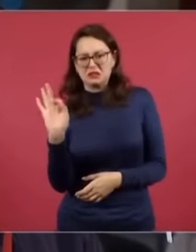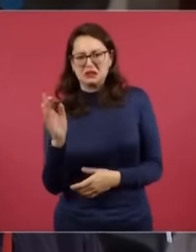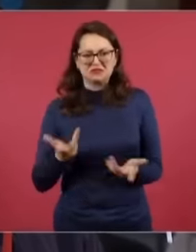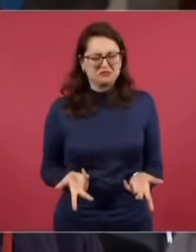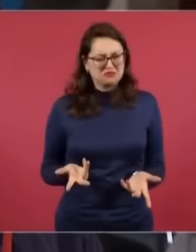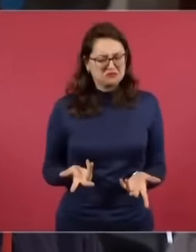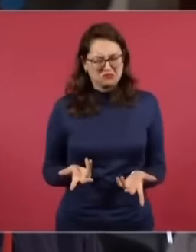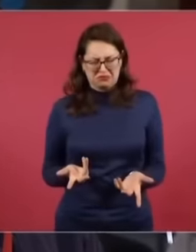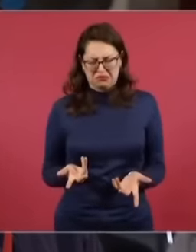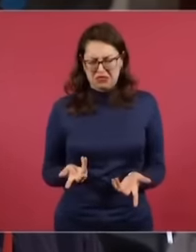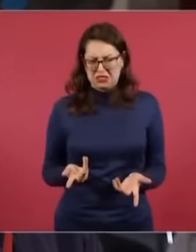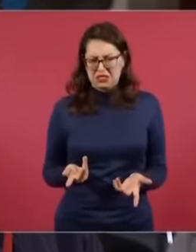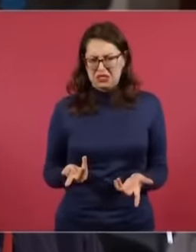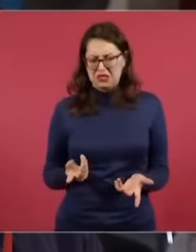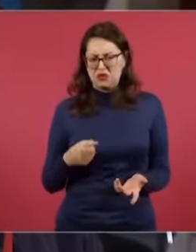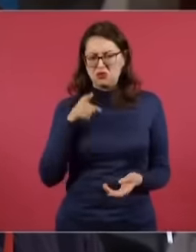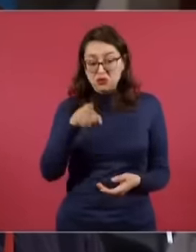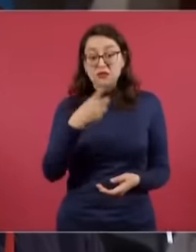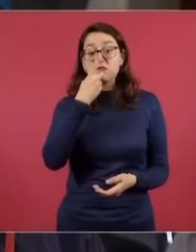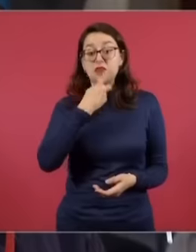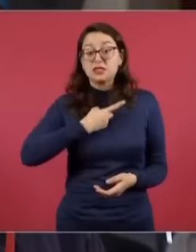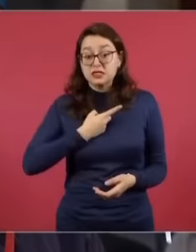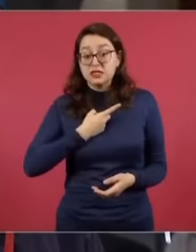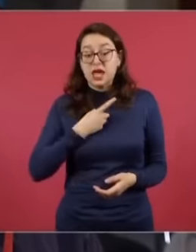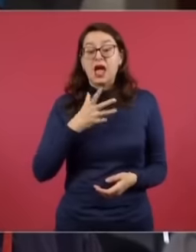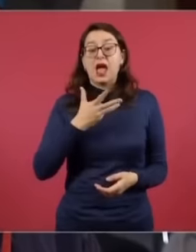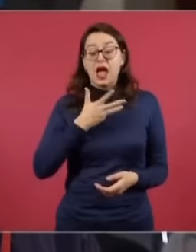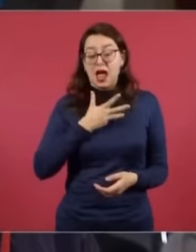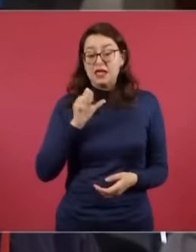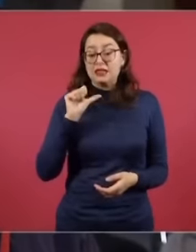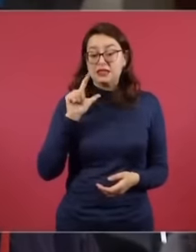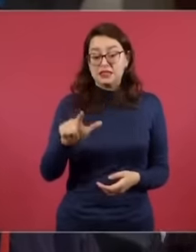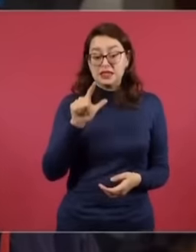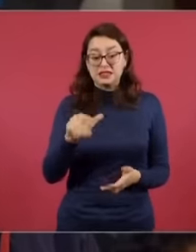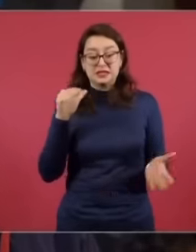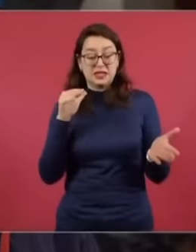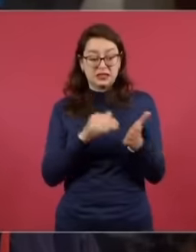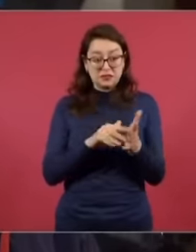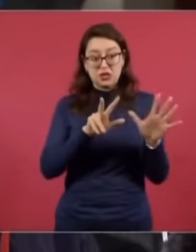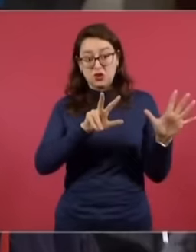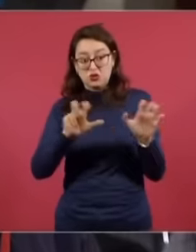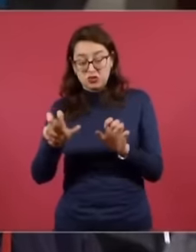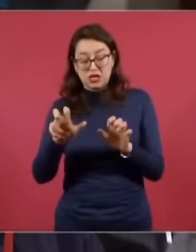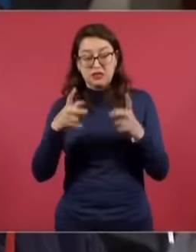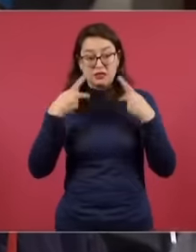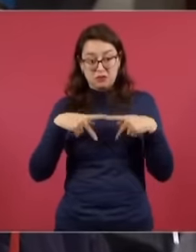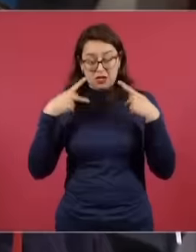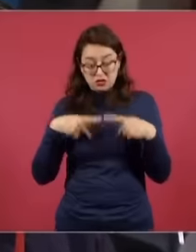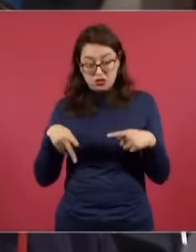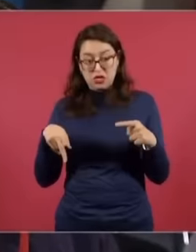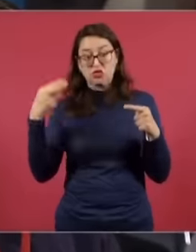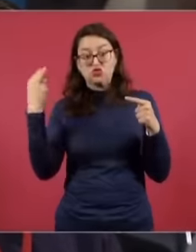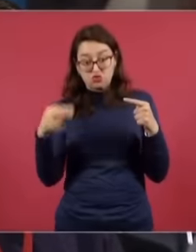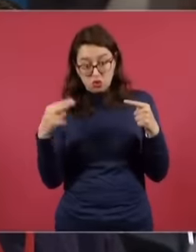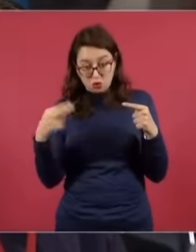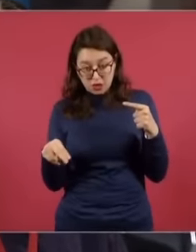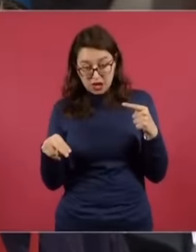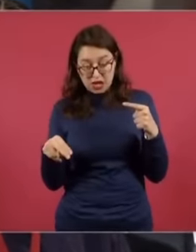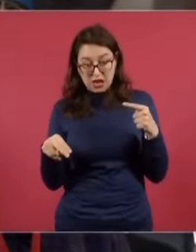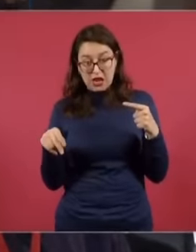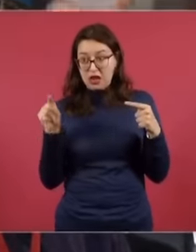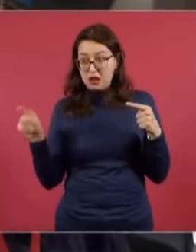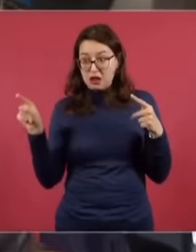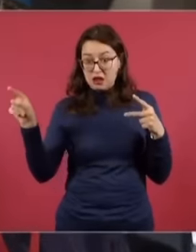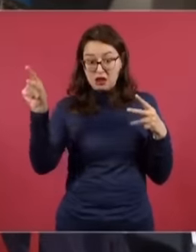me está usted diciendo que tienen ubicadas 17 mil 843 personas con nombre que están ubicadas